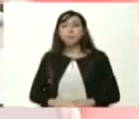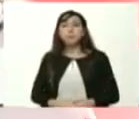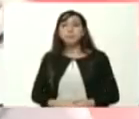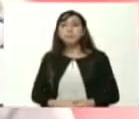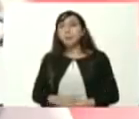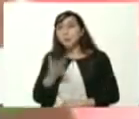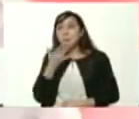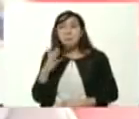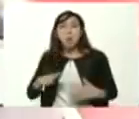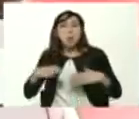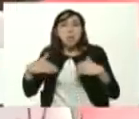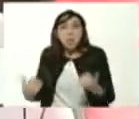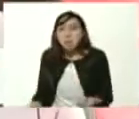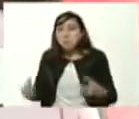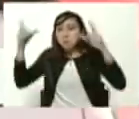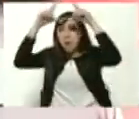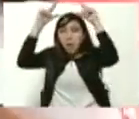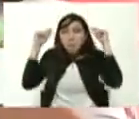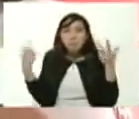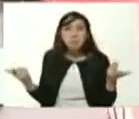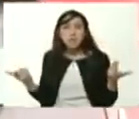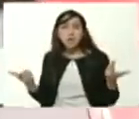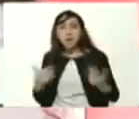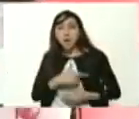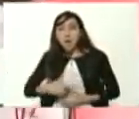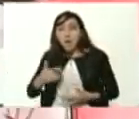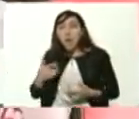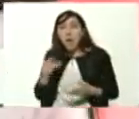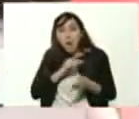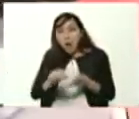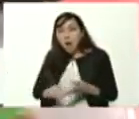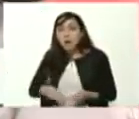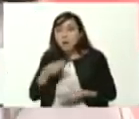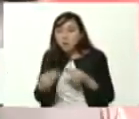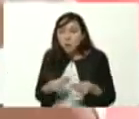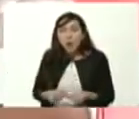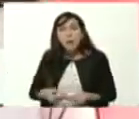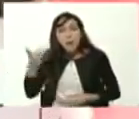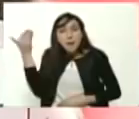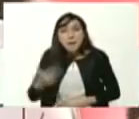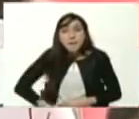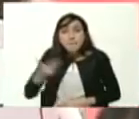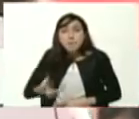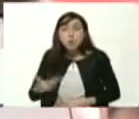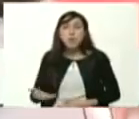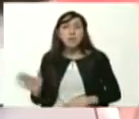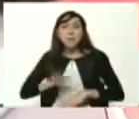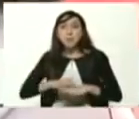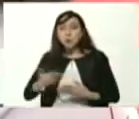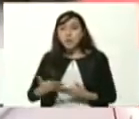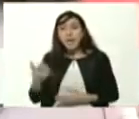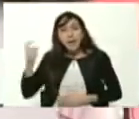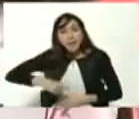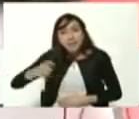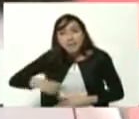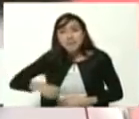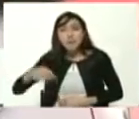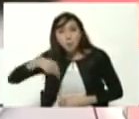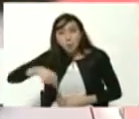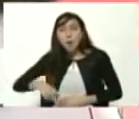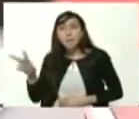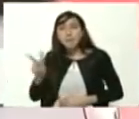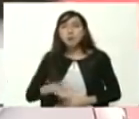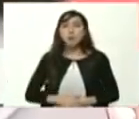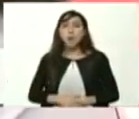salud enfermería son carreras que necesitamos priorizar porque sabemos que en estas circunstancias son necesarias y